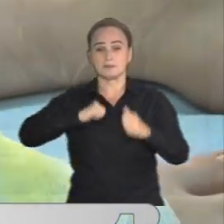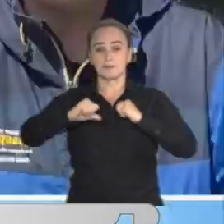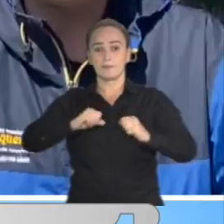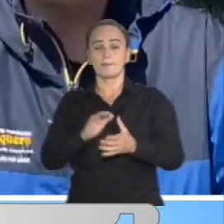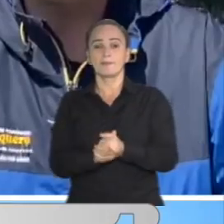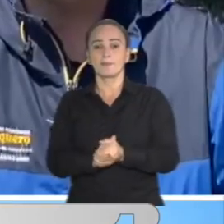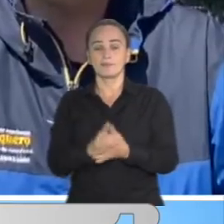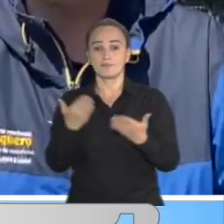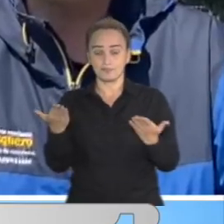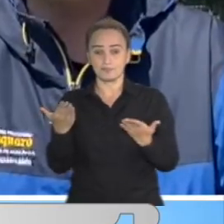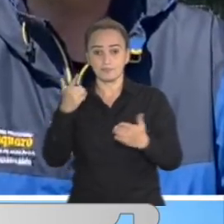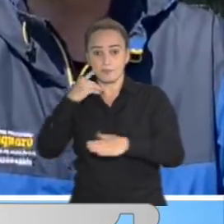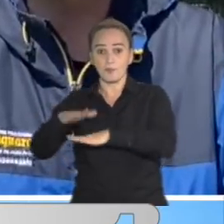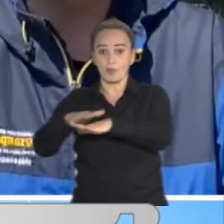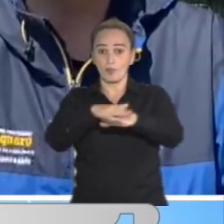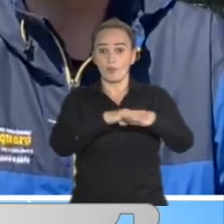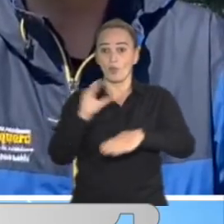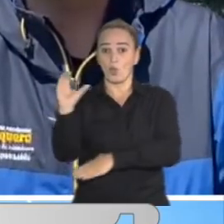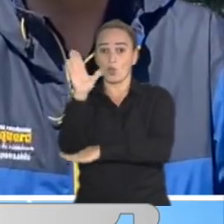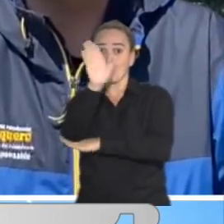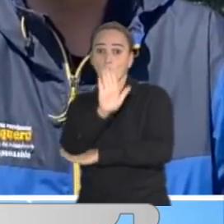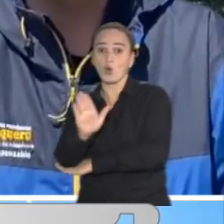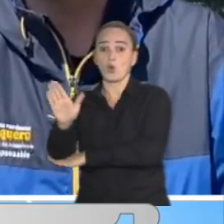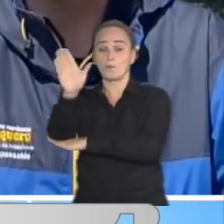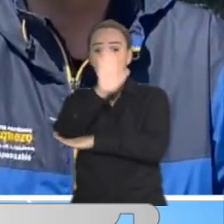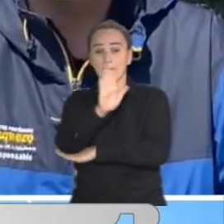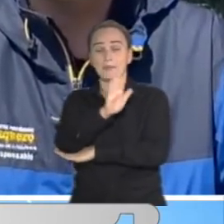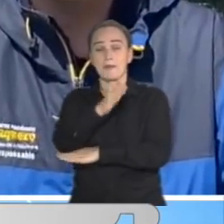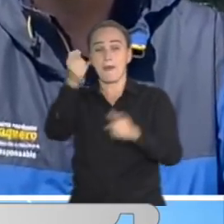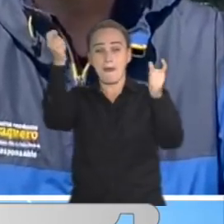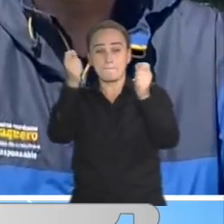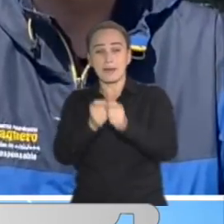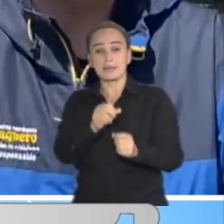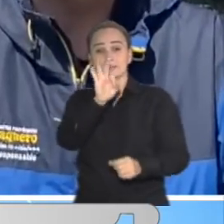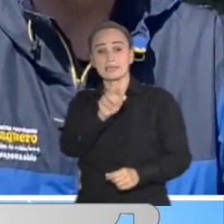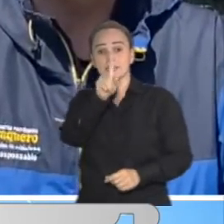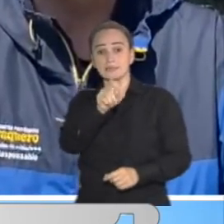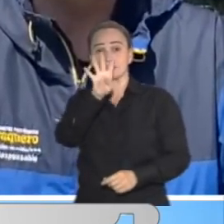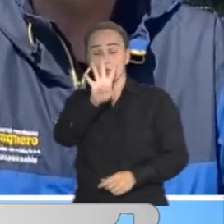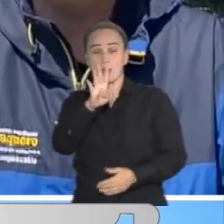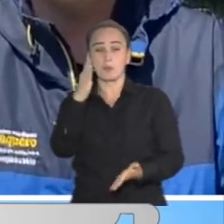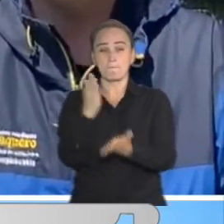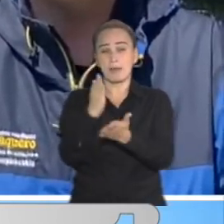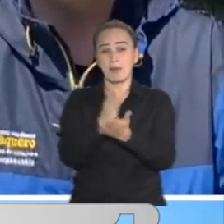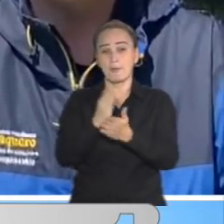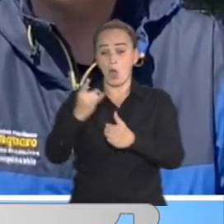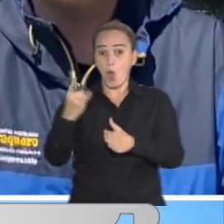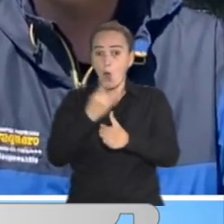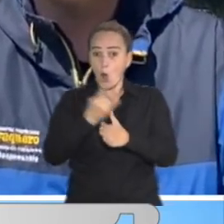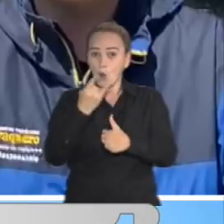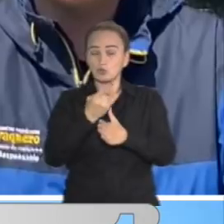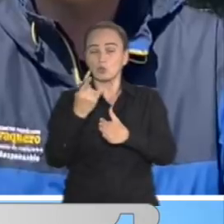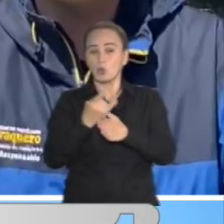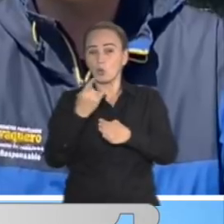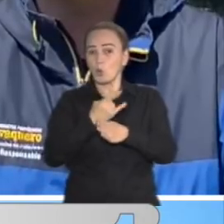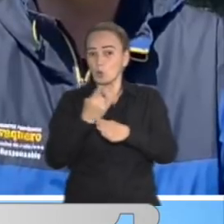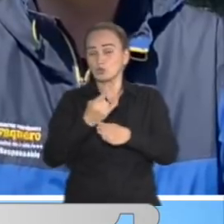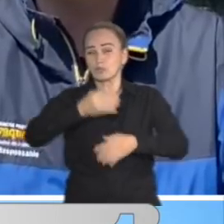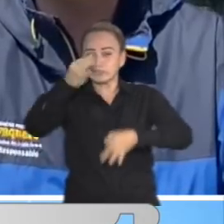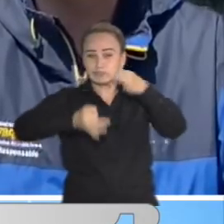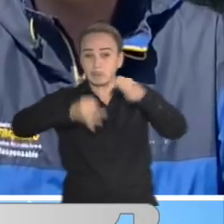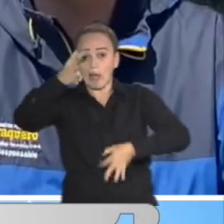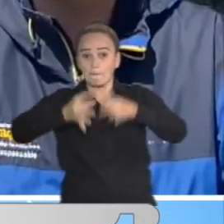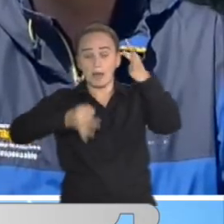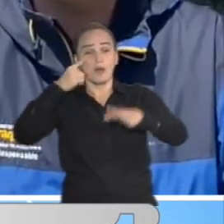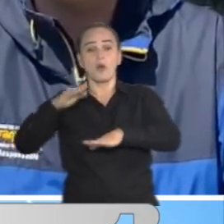Ya en el país se presentan más de 364 lesionados por la comercialización y el uso responsable de artículos bioténicos. Hacemos